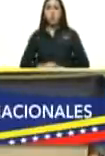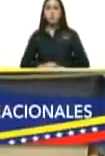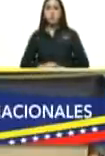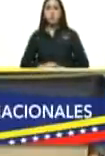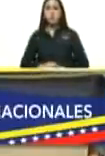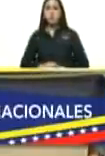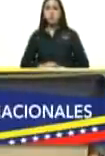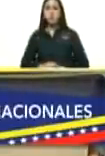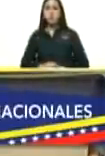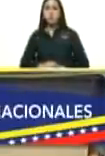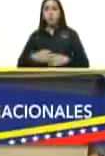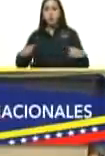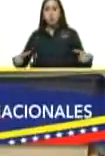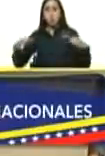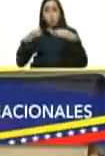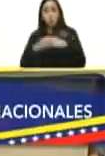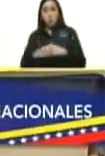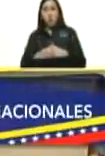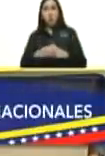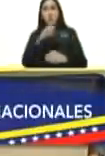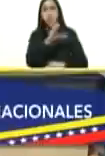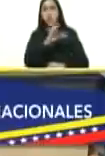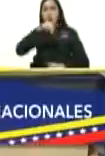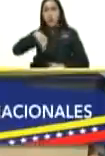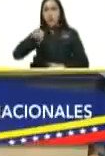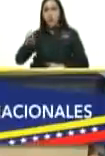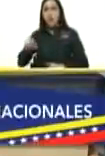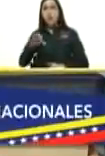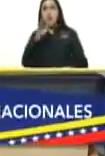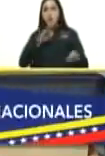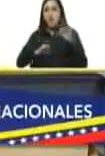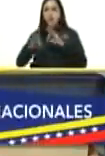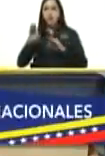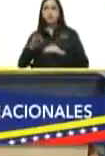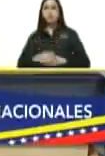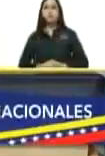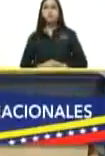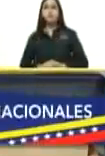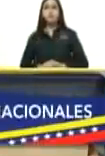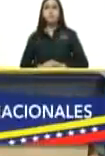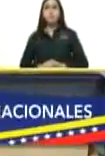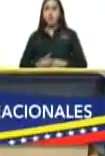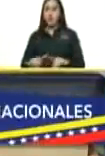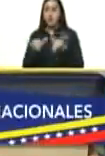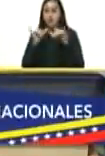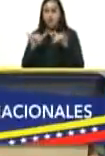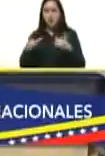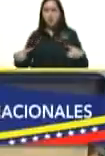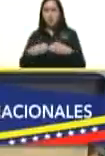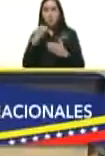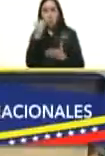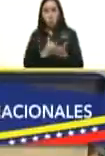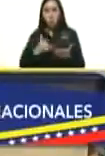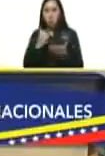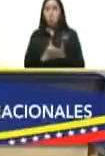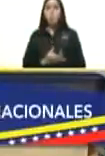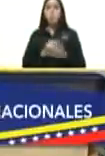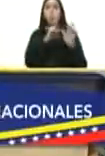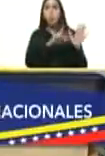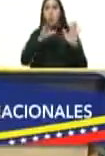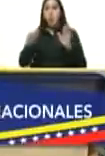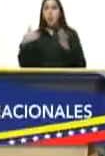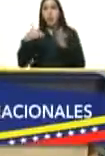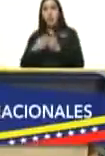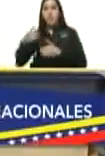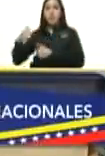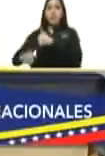el consejo nacional electoral y es con este consejo nacional electoral que se inscribieron más de 70 mil